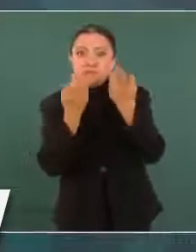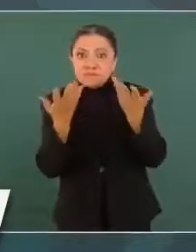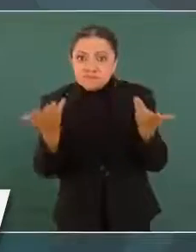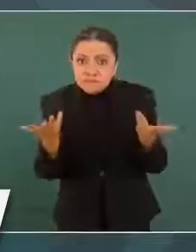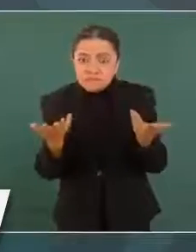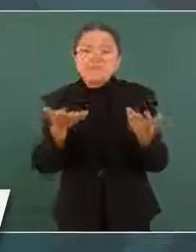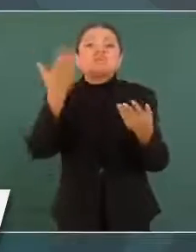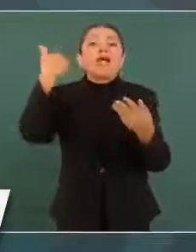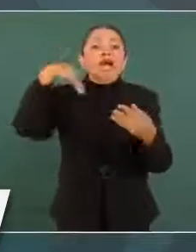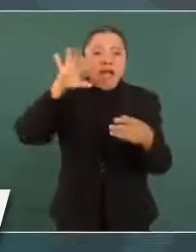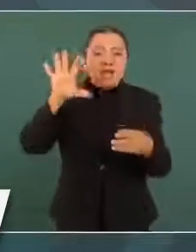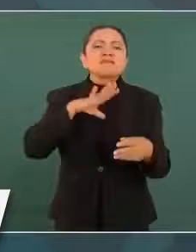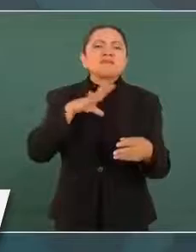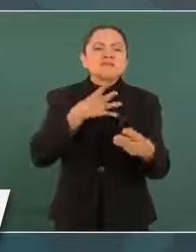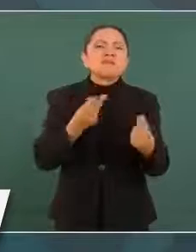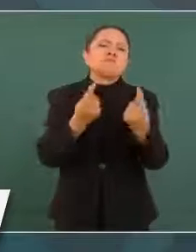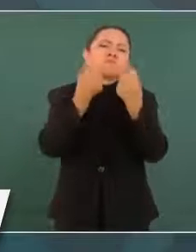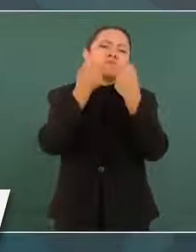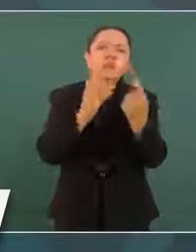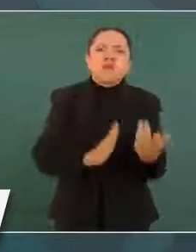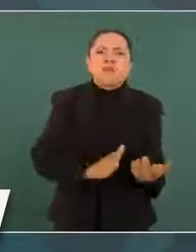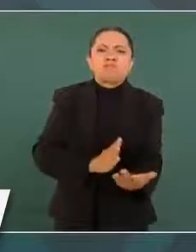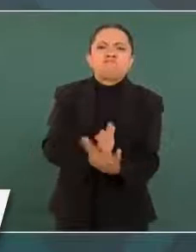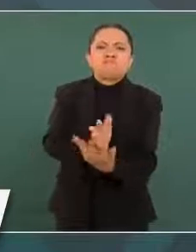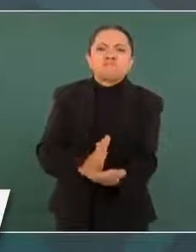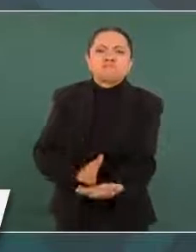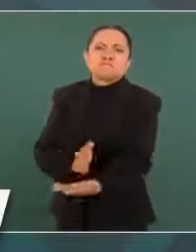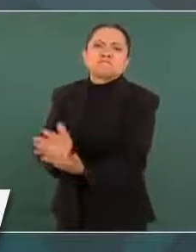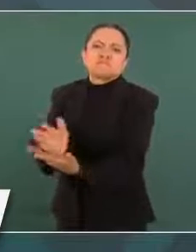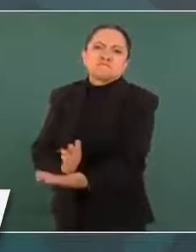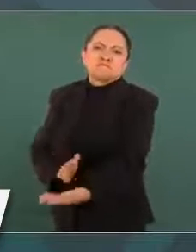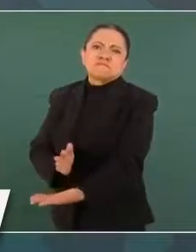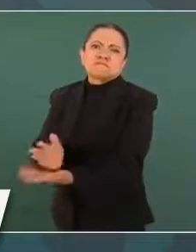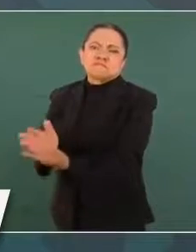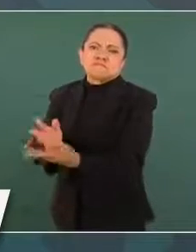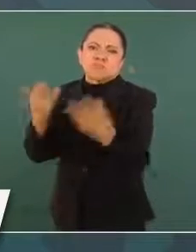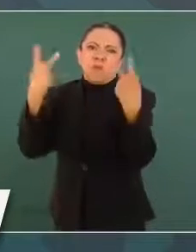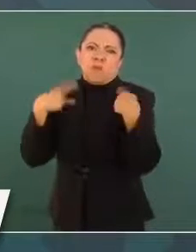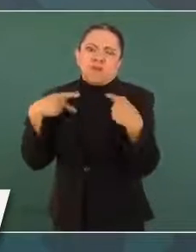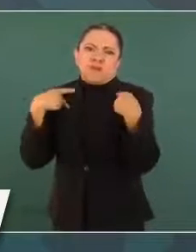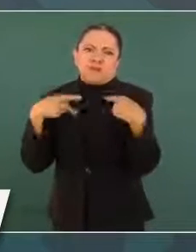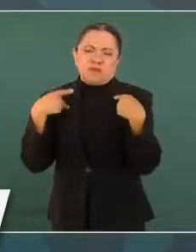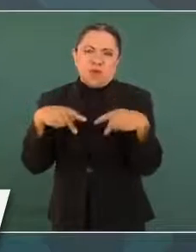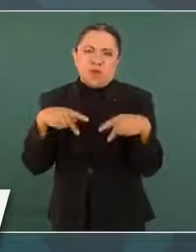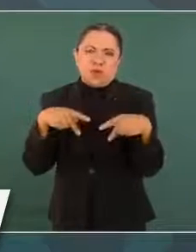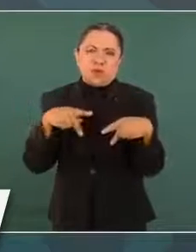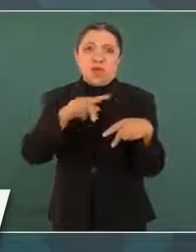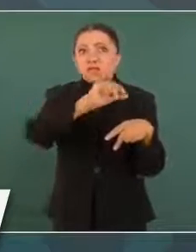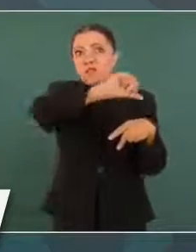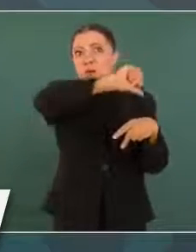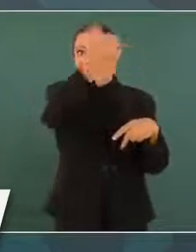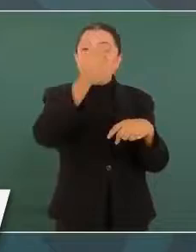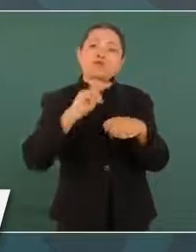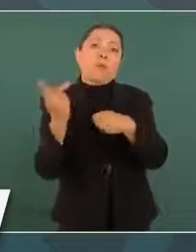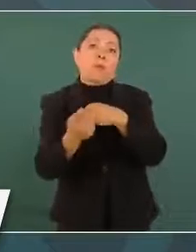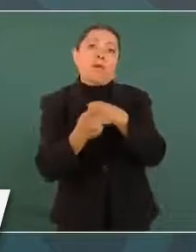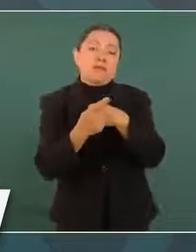injerencia de elementos, de agencias del extranjero